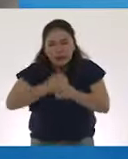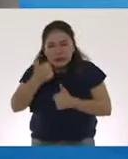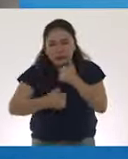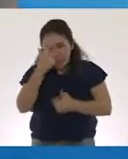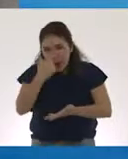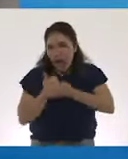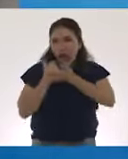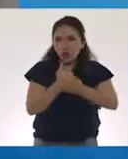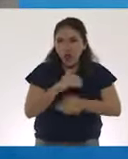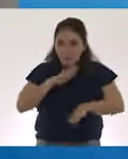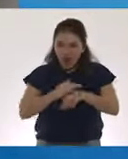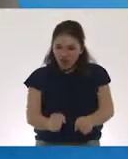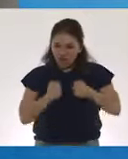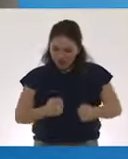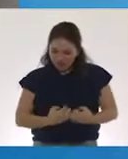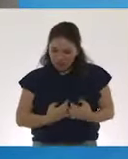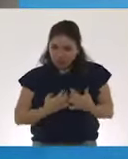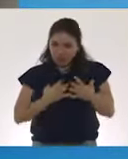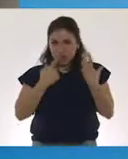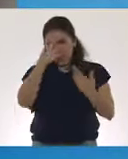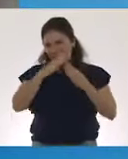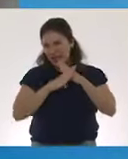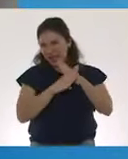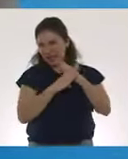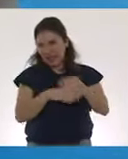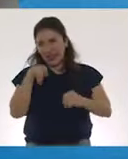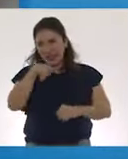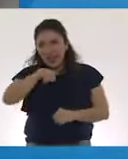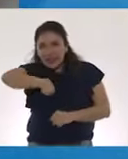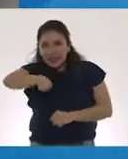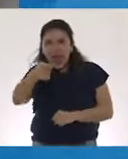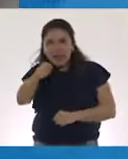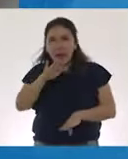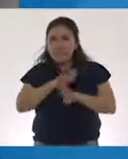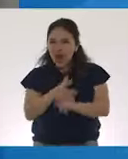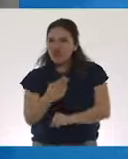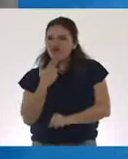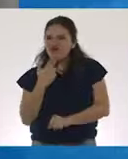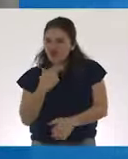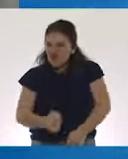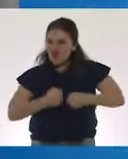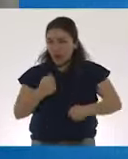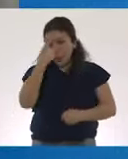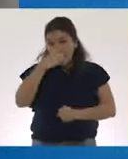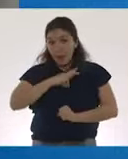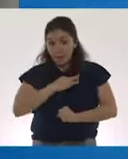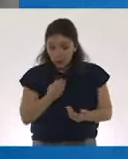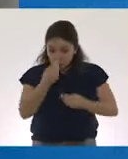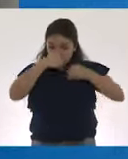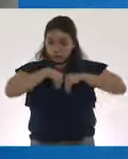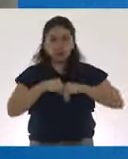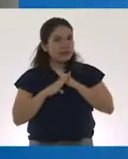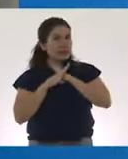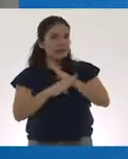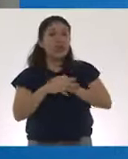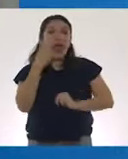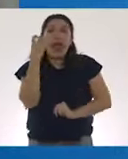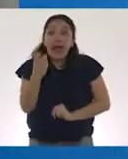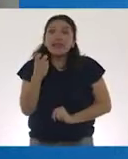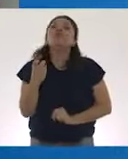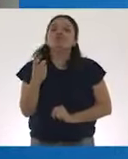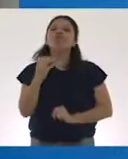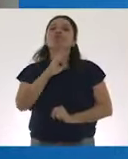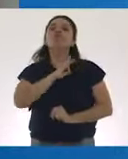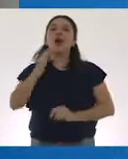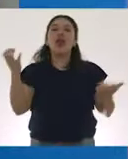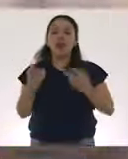a nuestras defensas bloqueando esta llave con más eficiencia y así evitar que el virus entre a nuestras células. De esta manera es